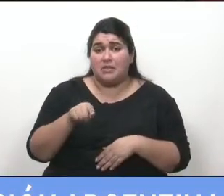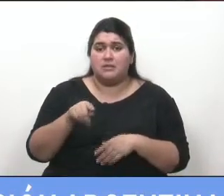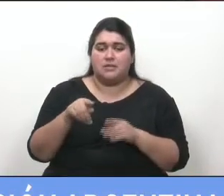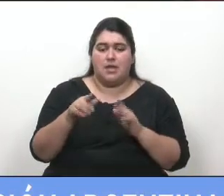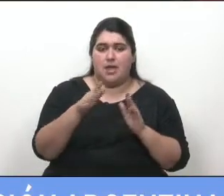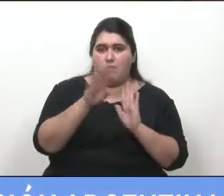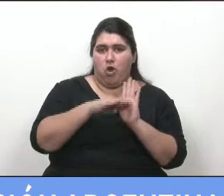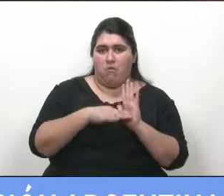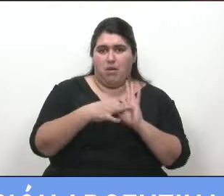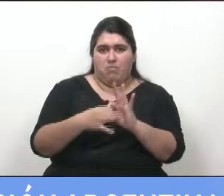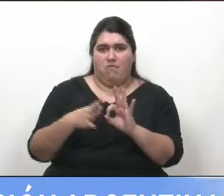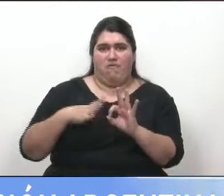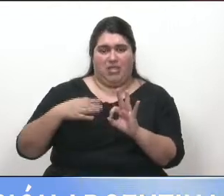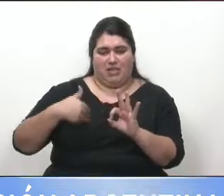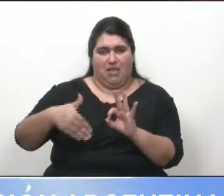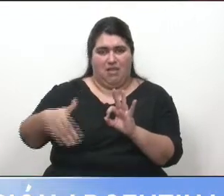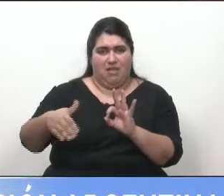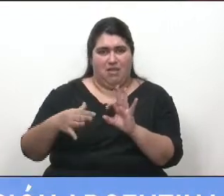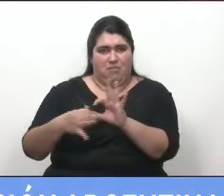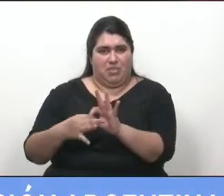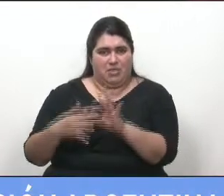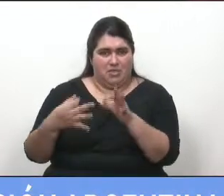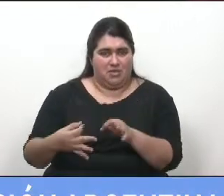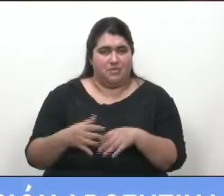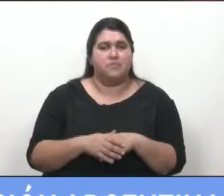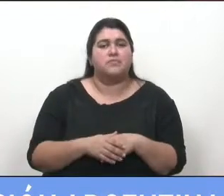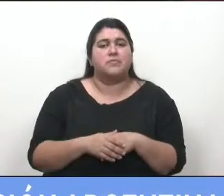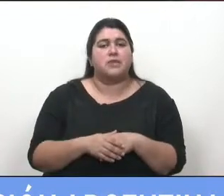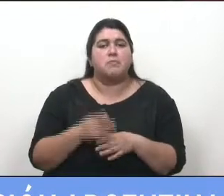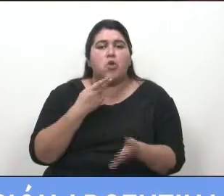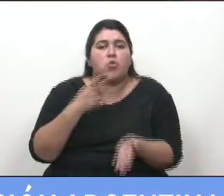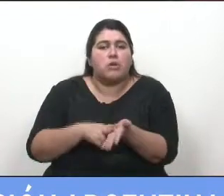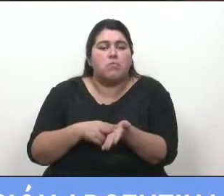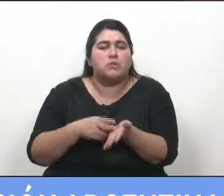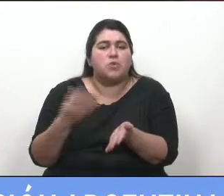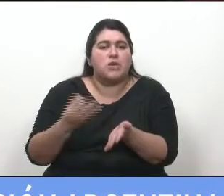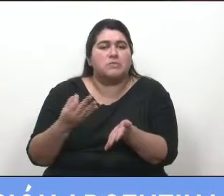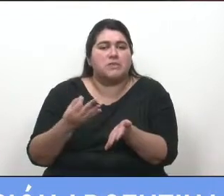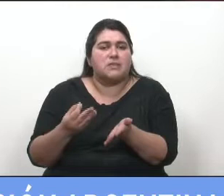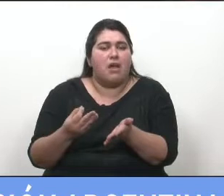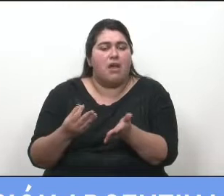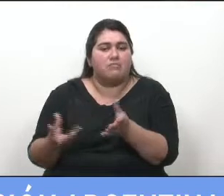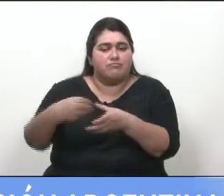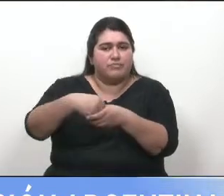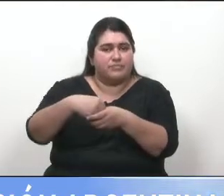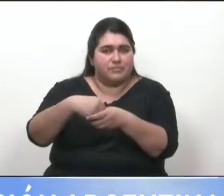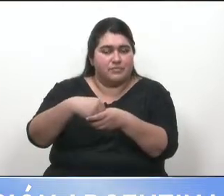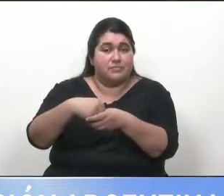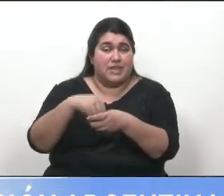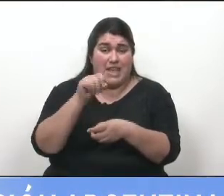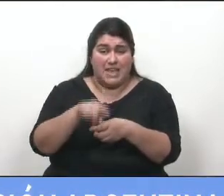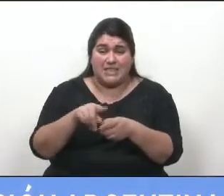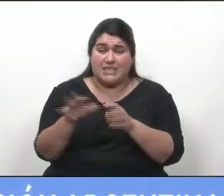y al ingreso de un impuesto especial. Esta metodología